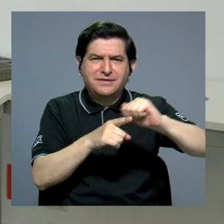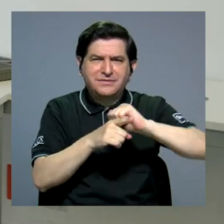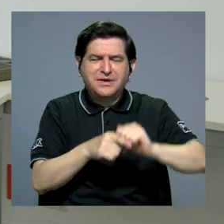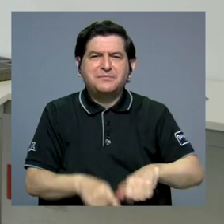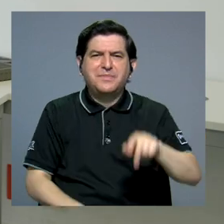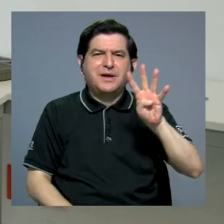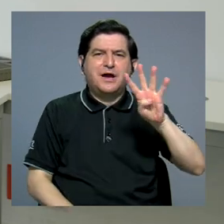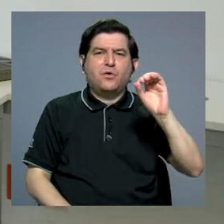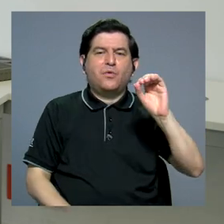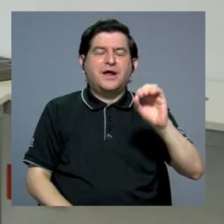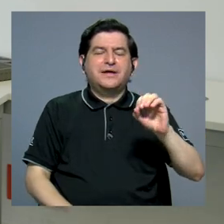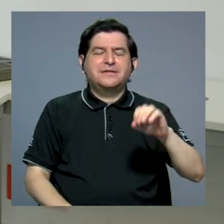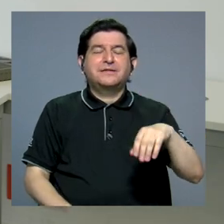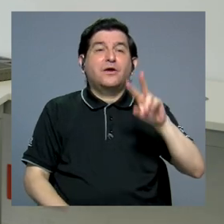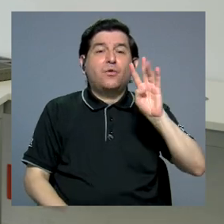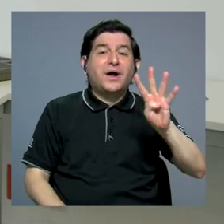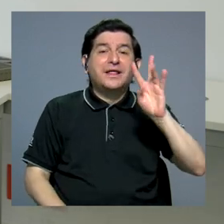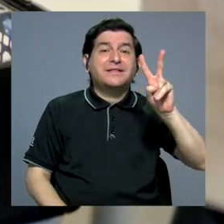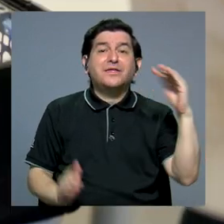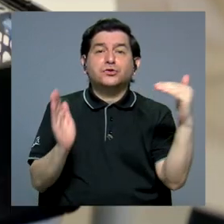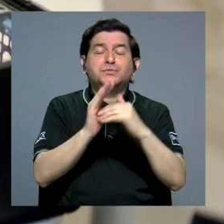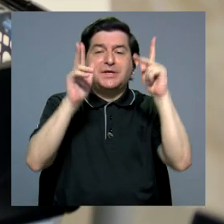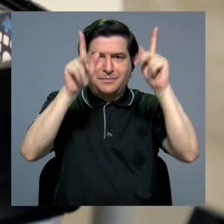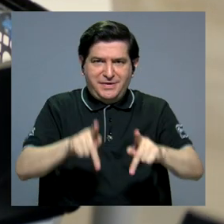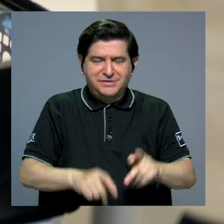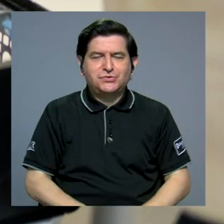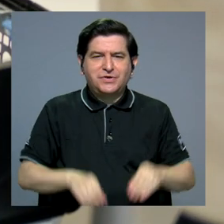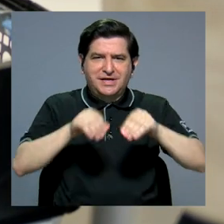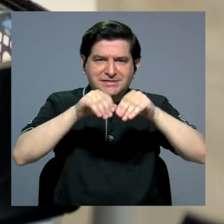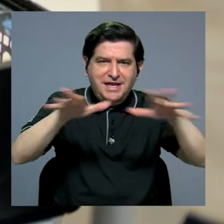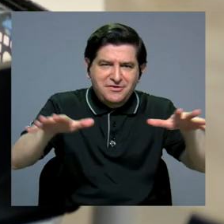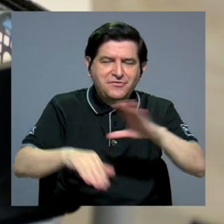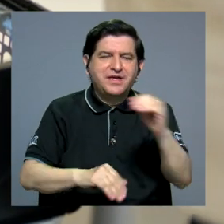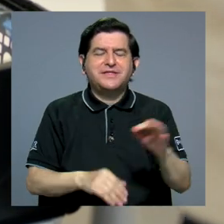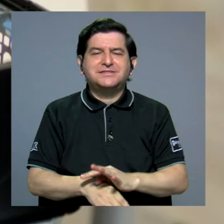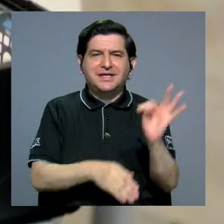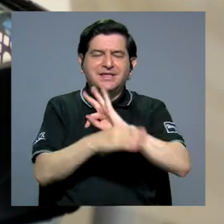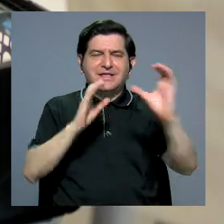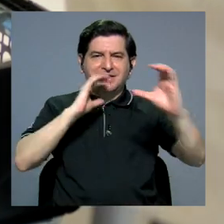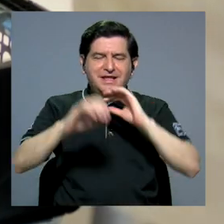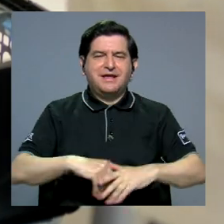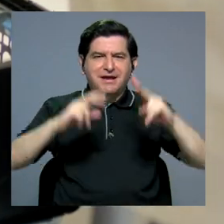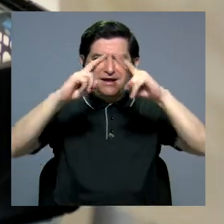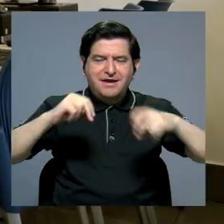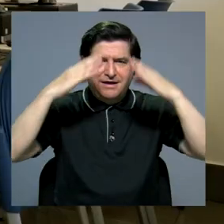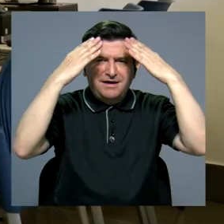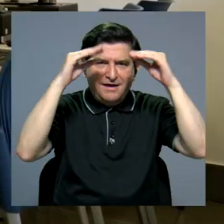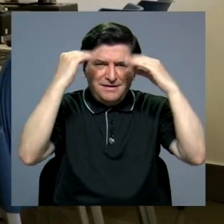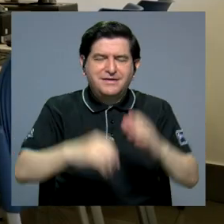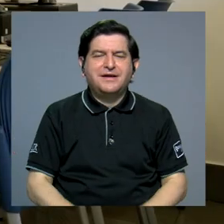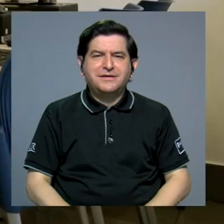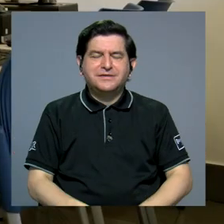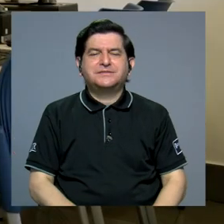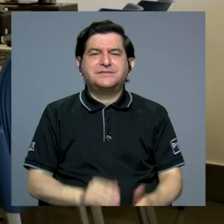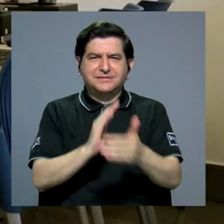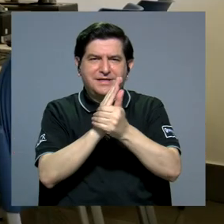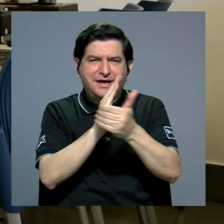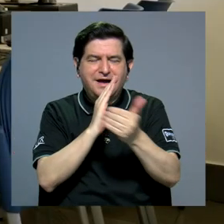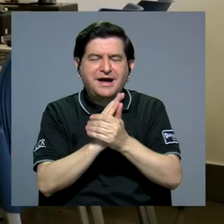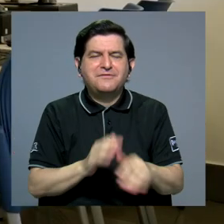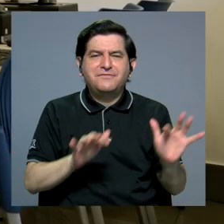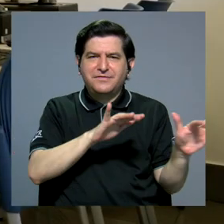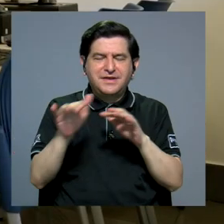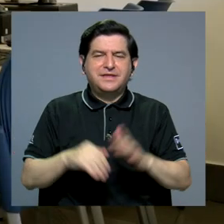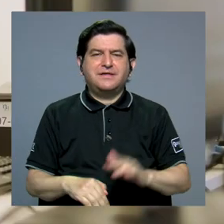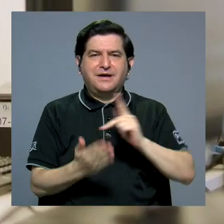capacitado a más de 42 mil personas en diversas áreas como redes y telecomunicaciones, análisis de datos, competencias